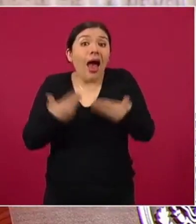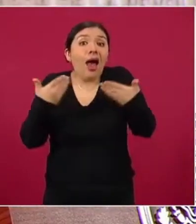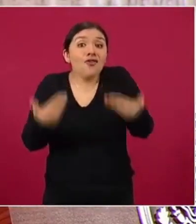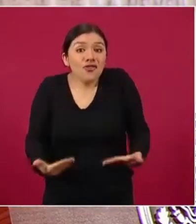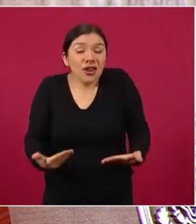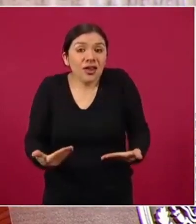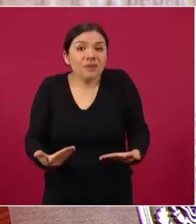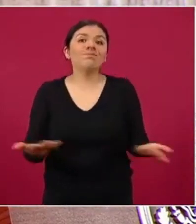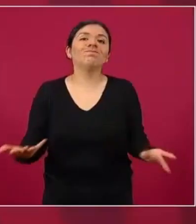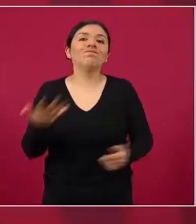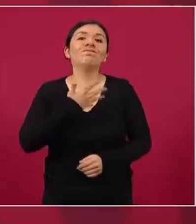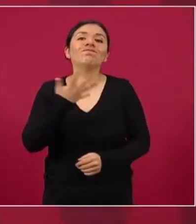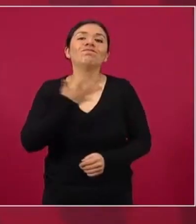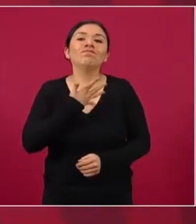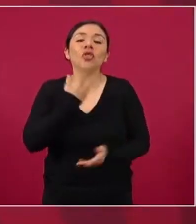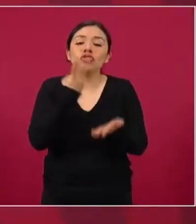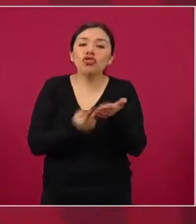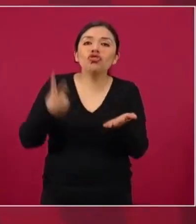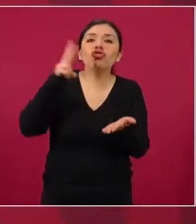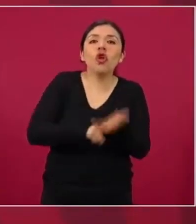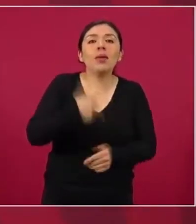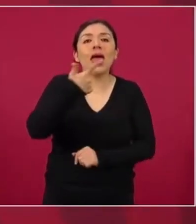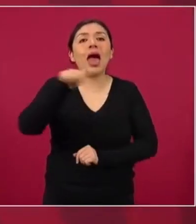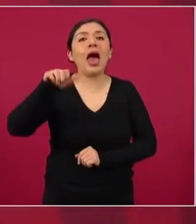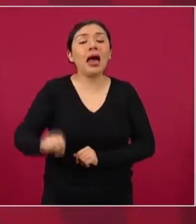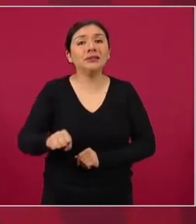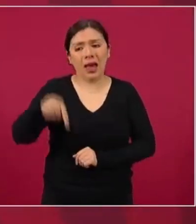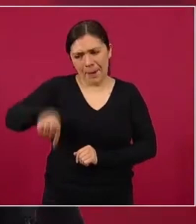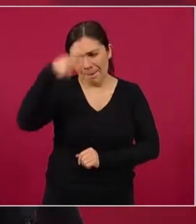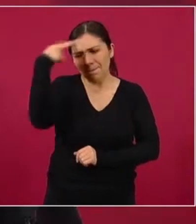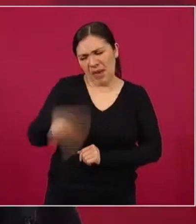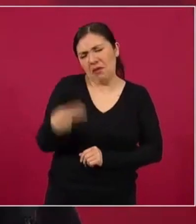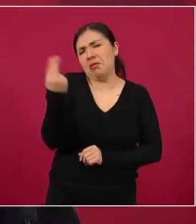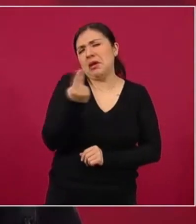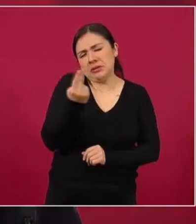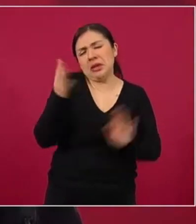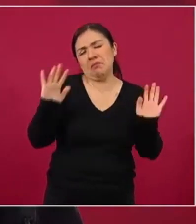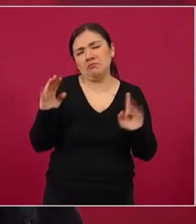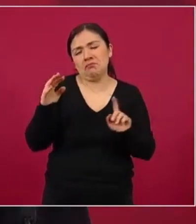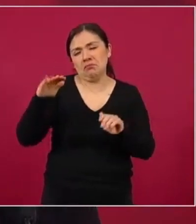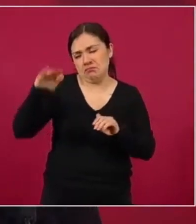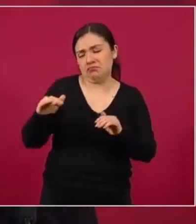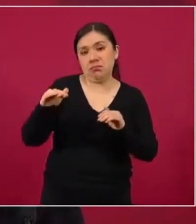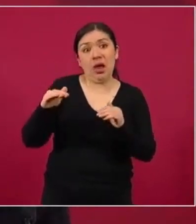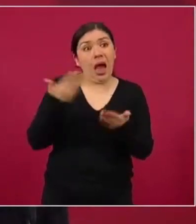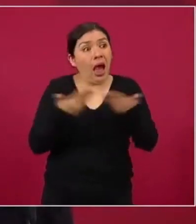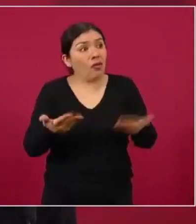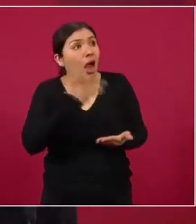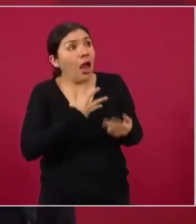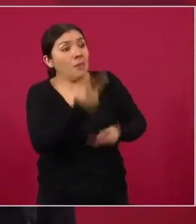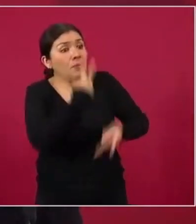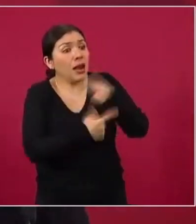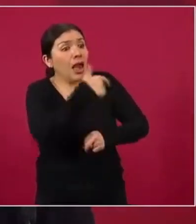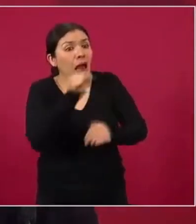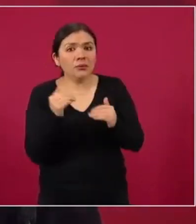el doble del gas que necesita el país y tenemos en